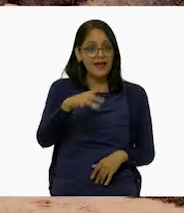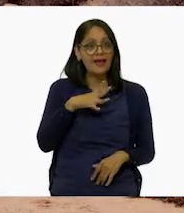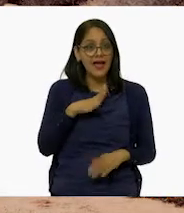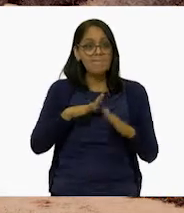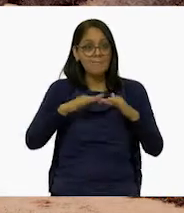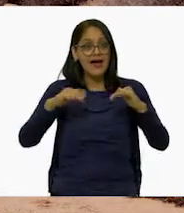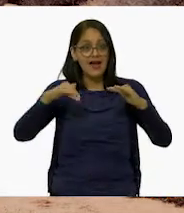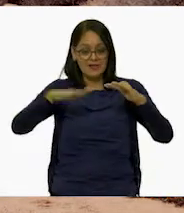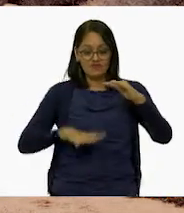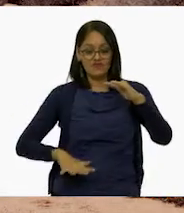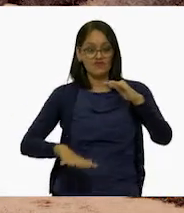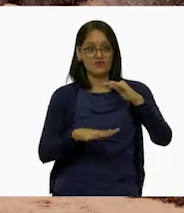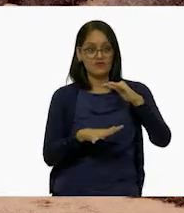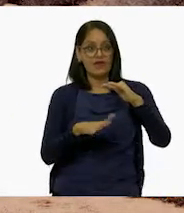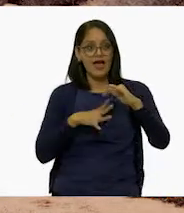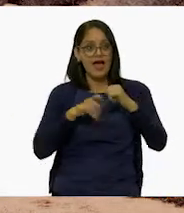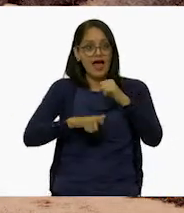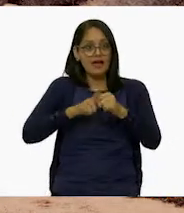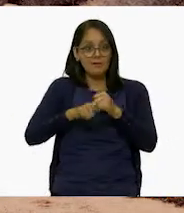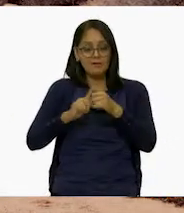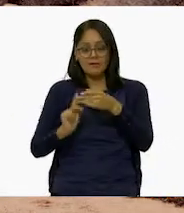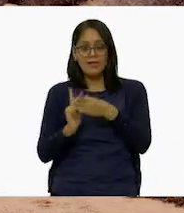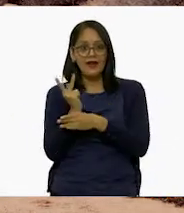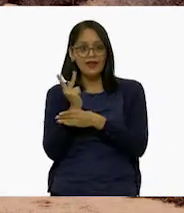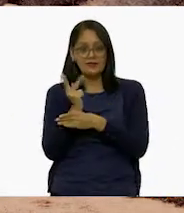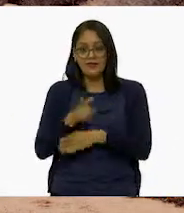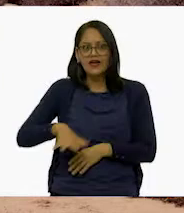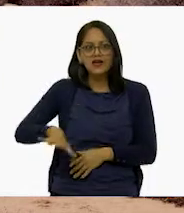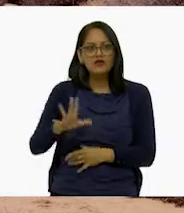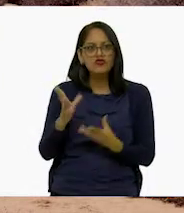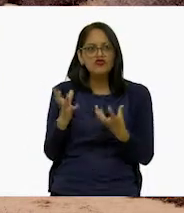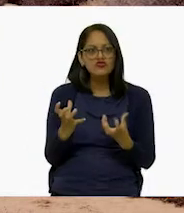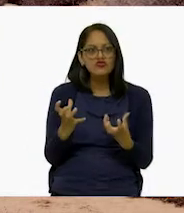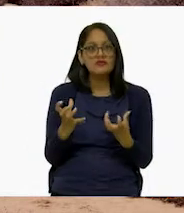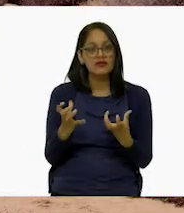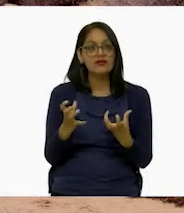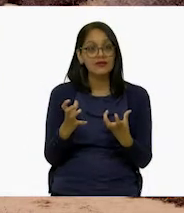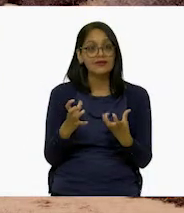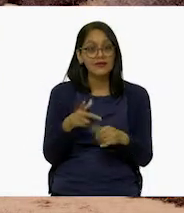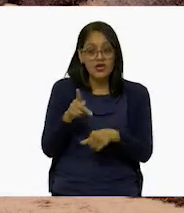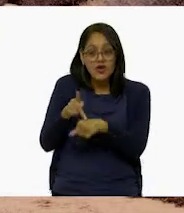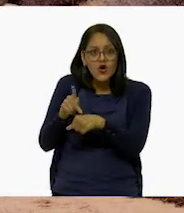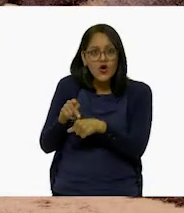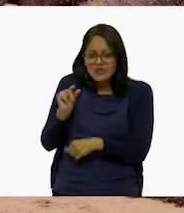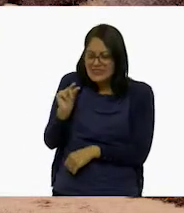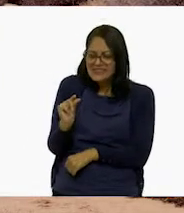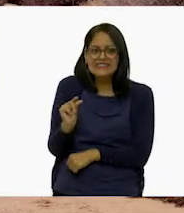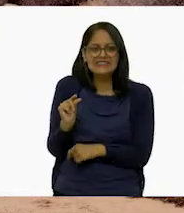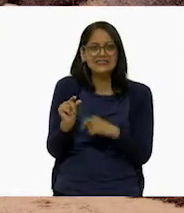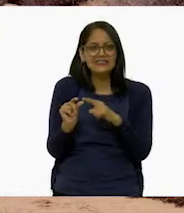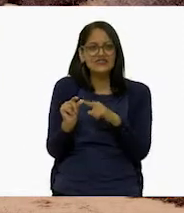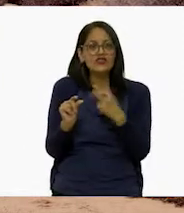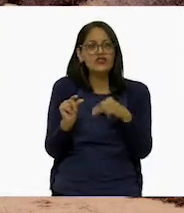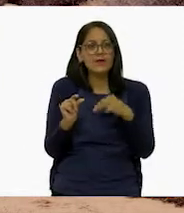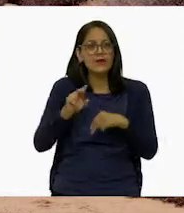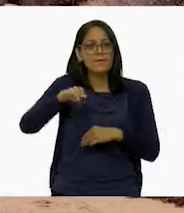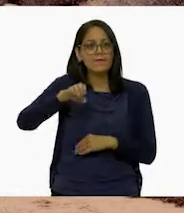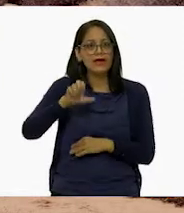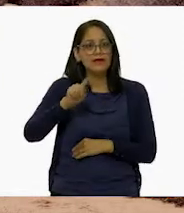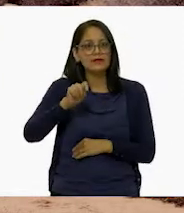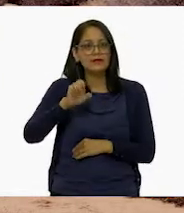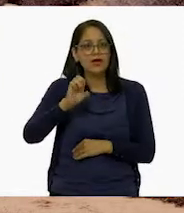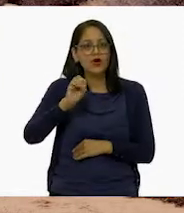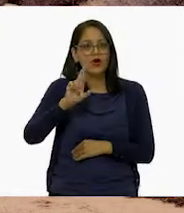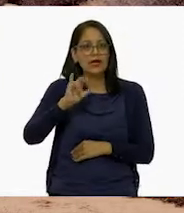Plantas y animales se fosilizaron. Las rocas pequeñas, pero densas, son meteoritos. ¿Qué?